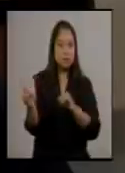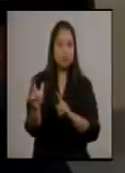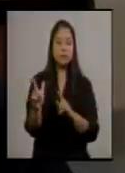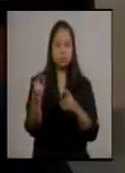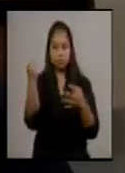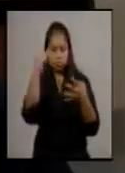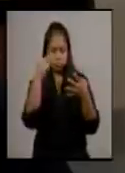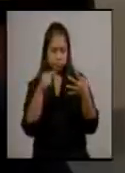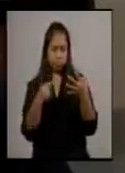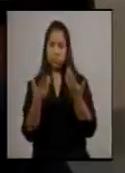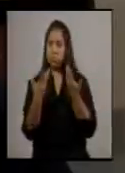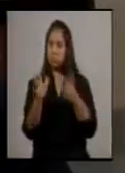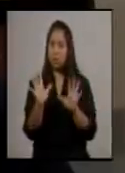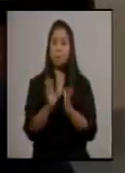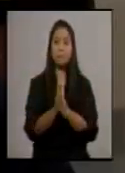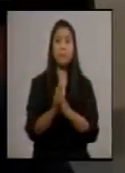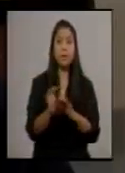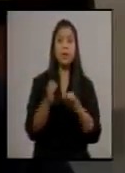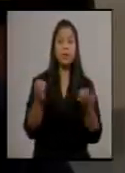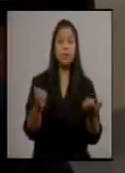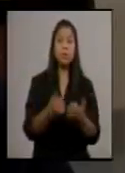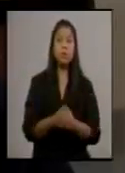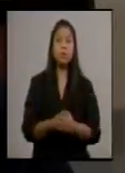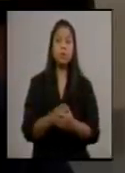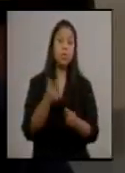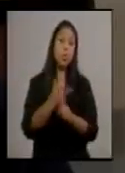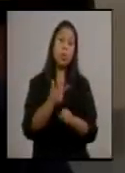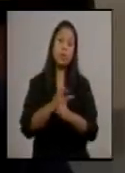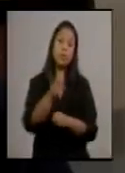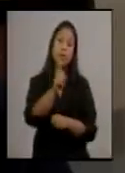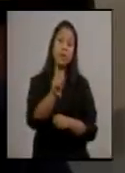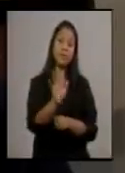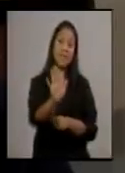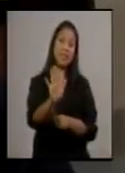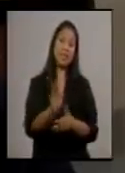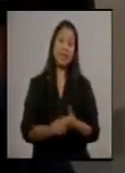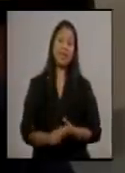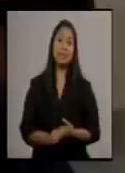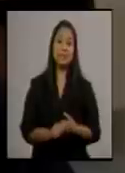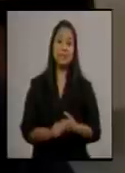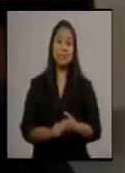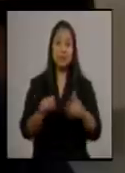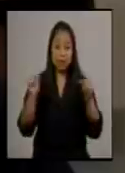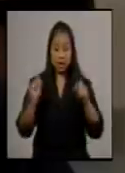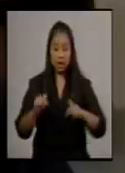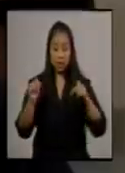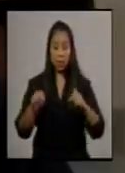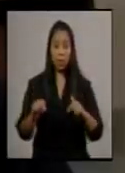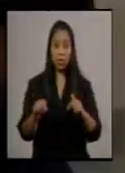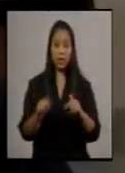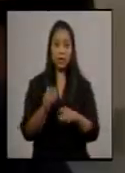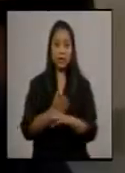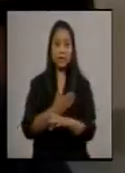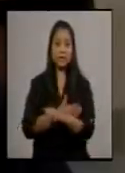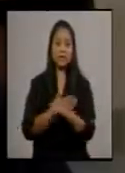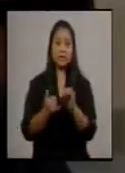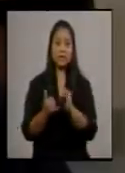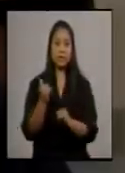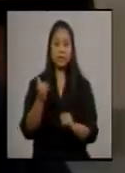Así es que, estimados amigos, Guatemala no se detiene. Y hoy, antes de finalizar,